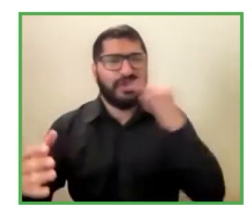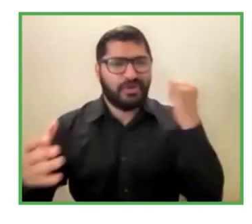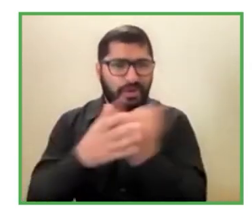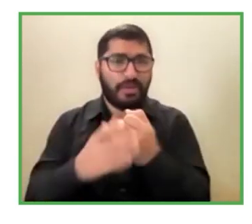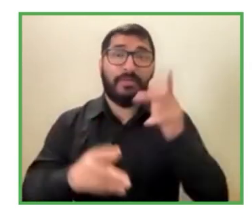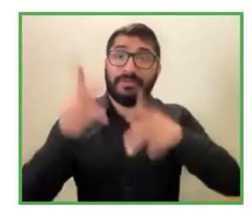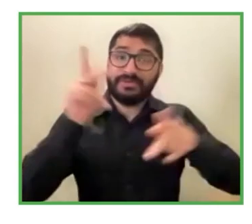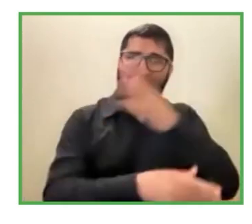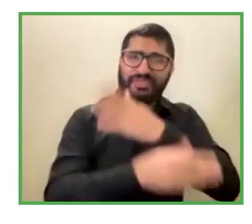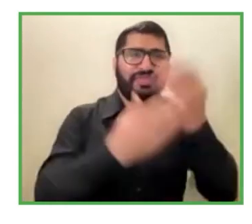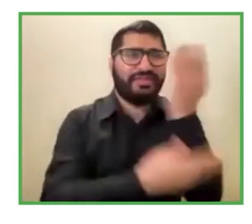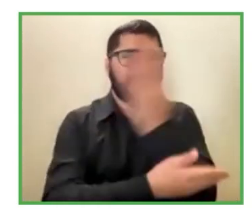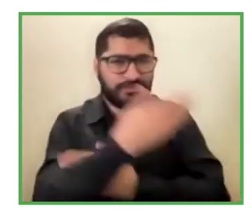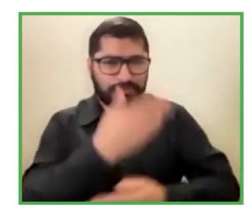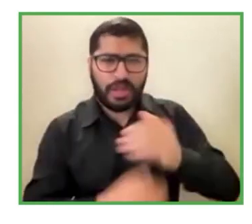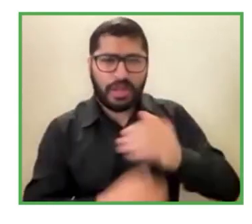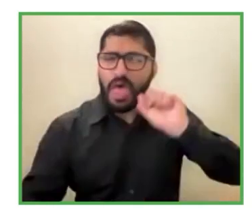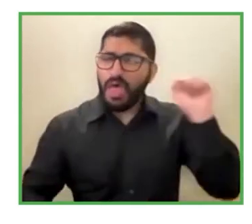profesional.